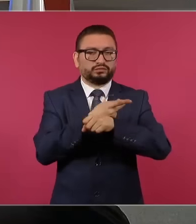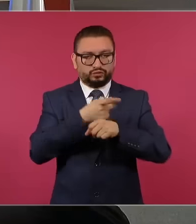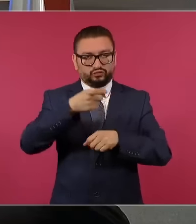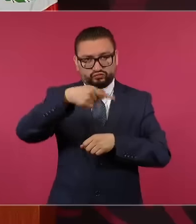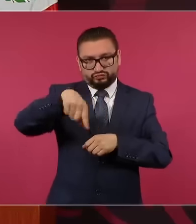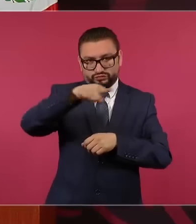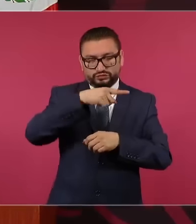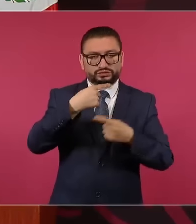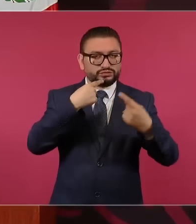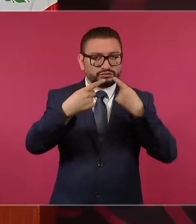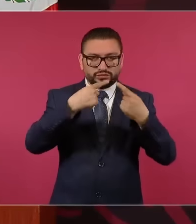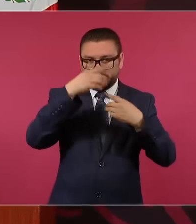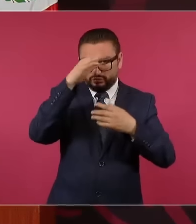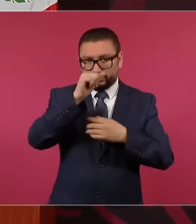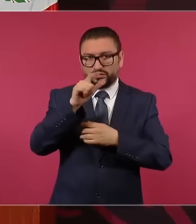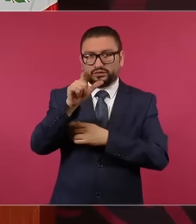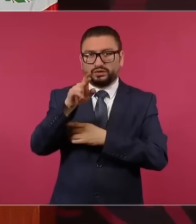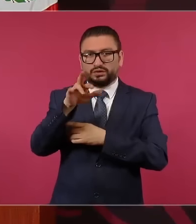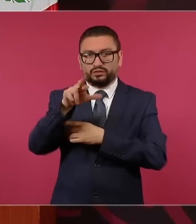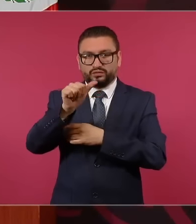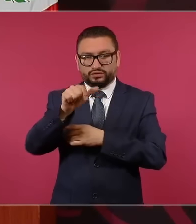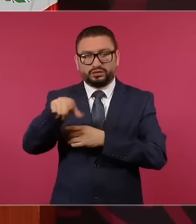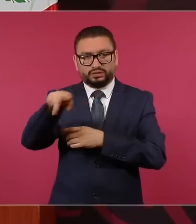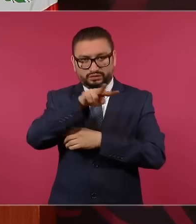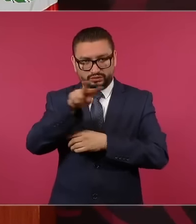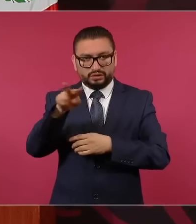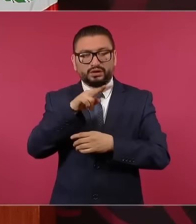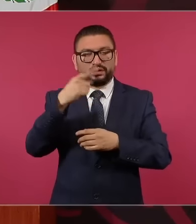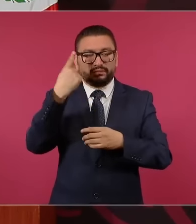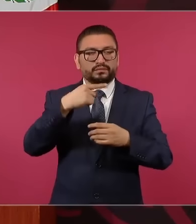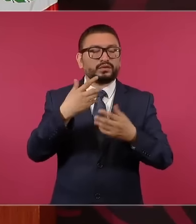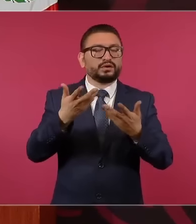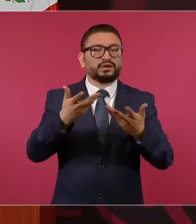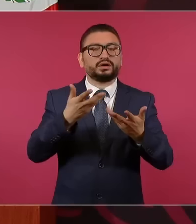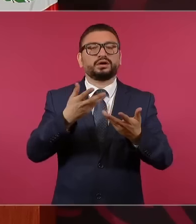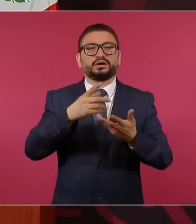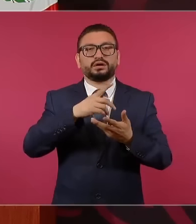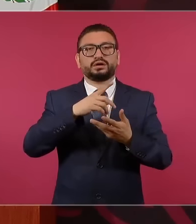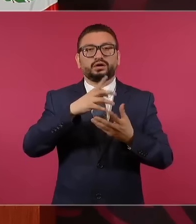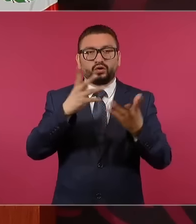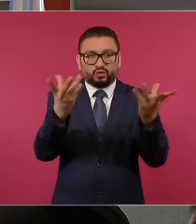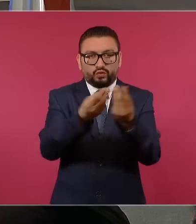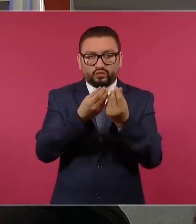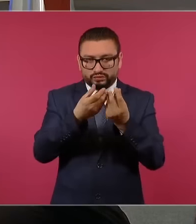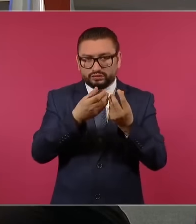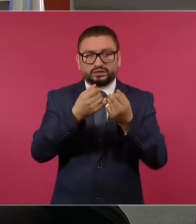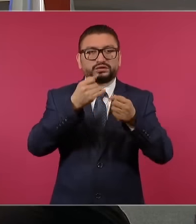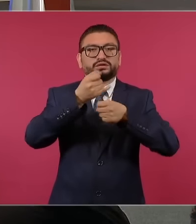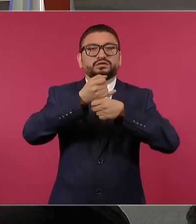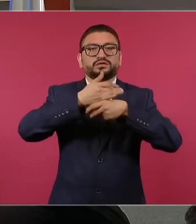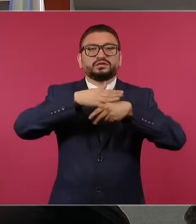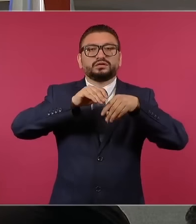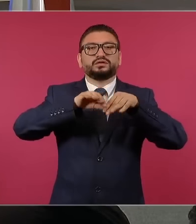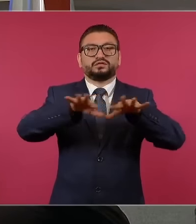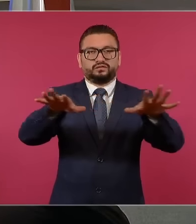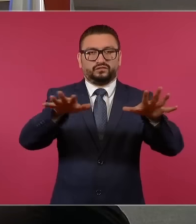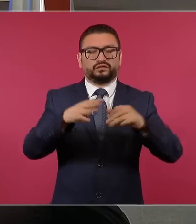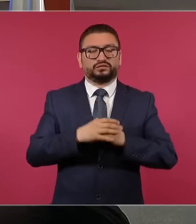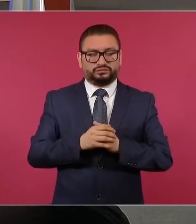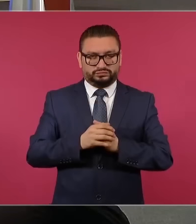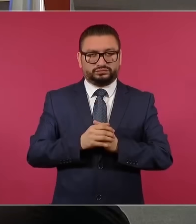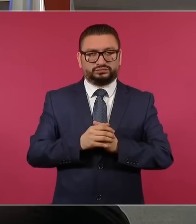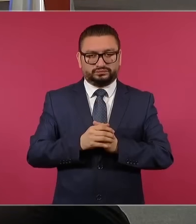acuerdo con Laura. Sí, presidente, con mucho gusto. Para que conjuntamente informen. Claro que sí.